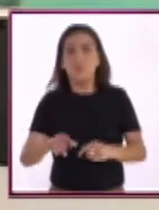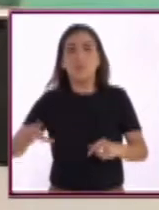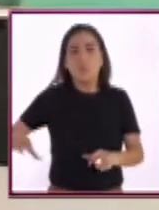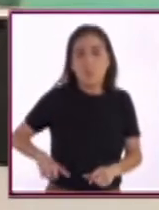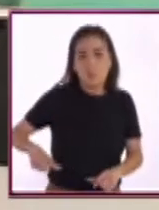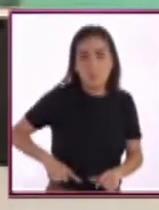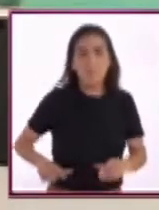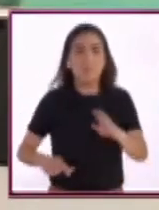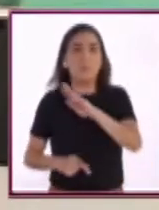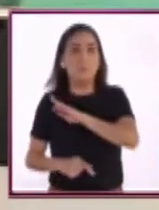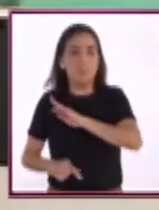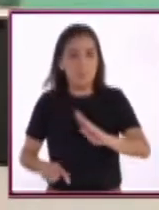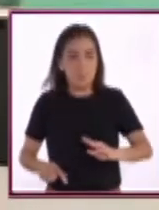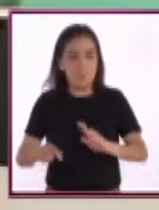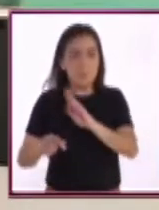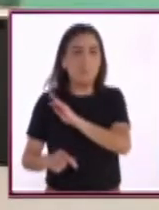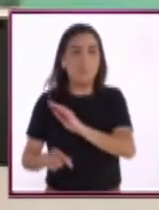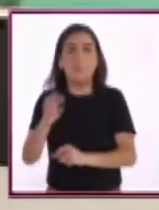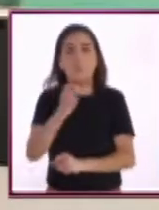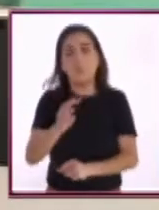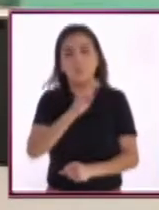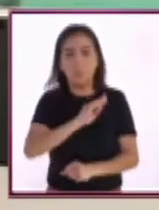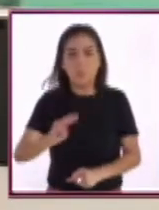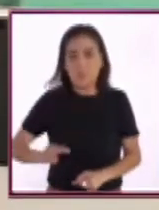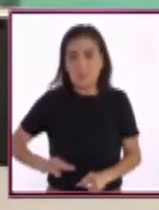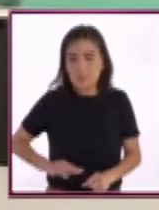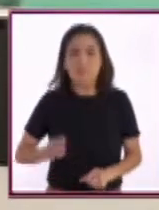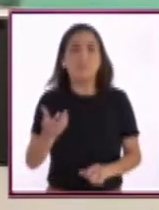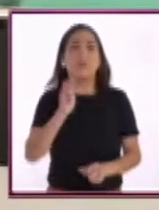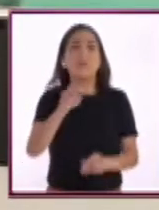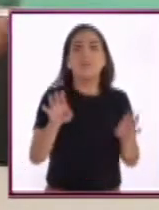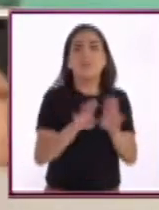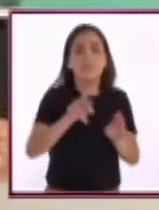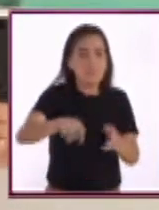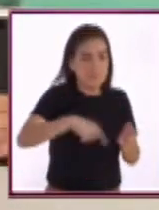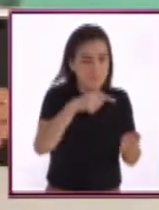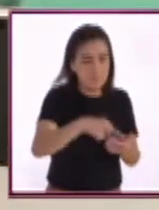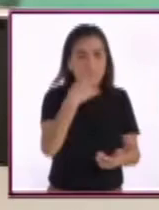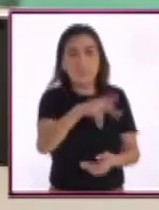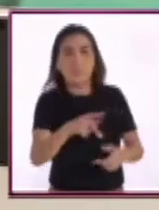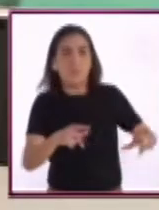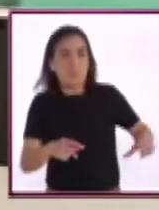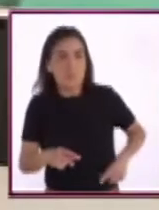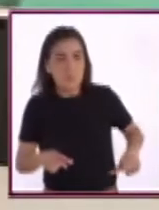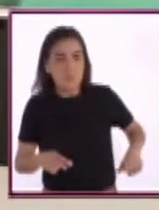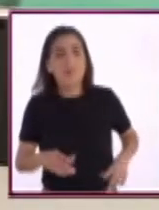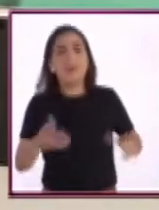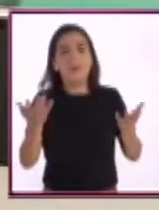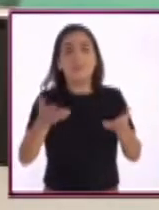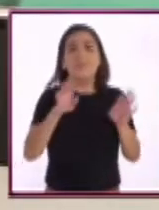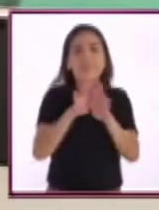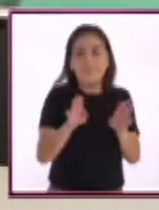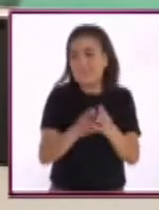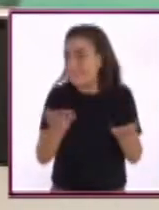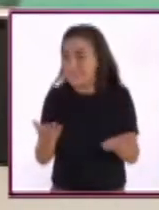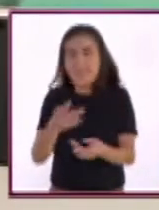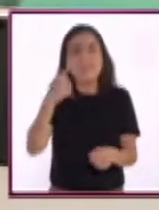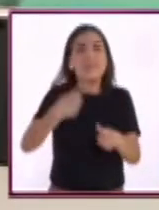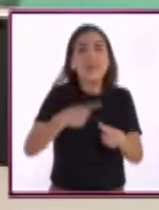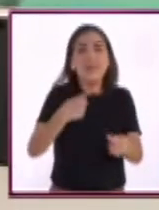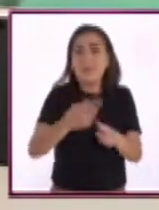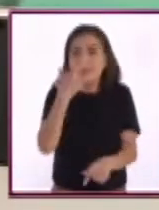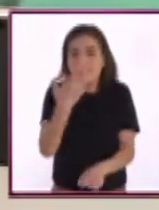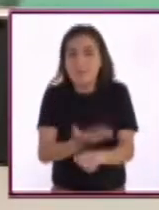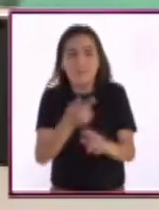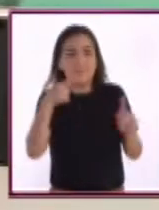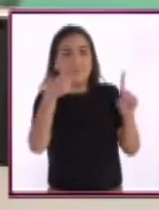gobierno municipal, entre el productor y entre el consumidor, la población en general. Lo que resulta es que al final está como este